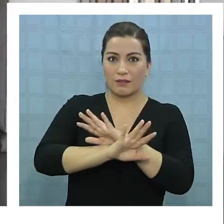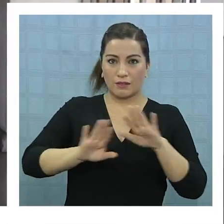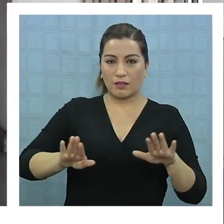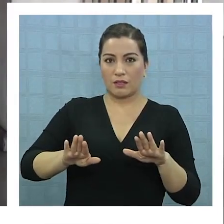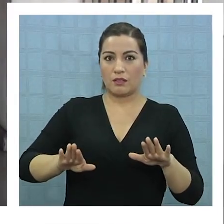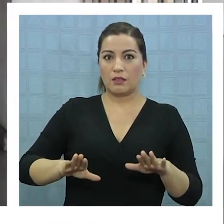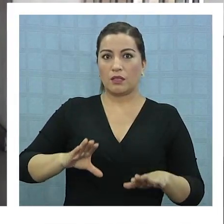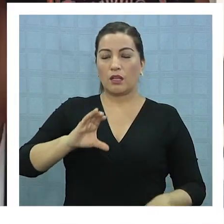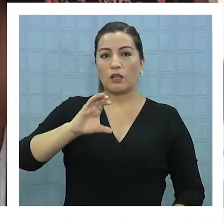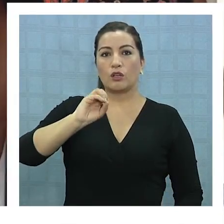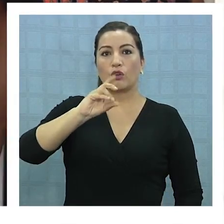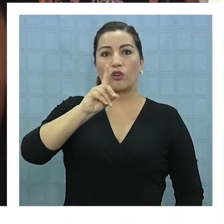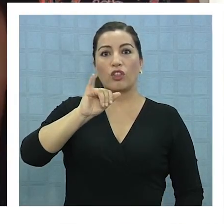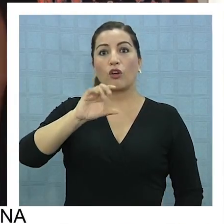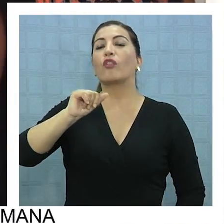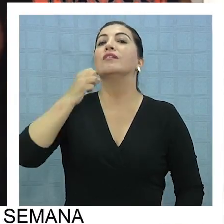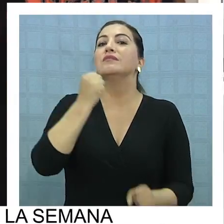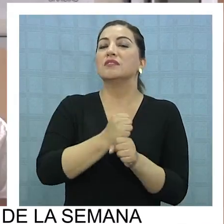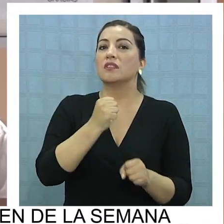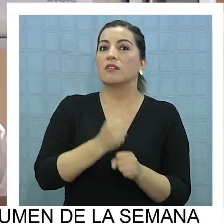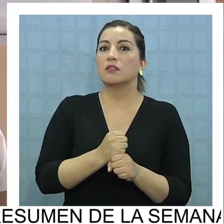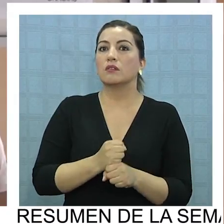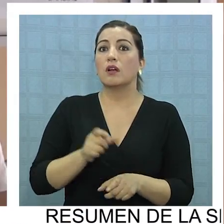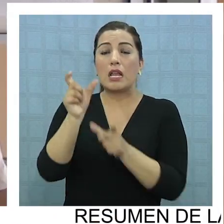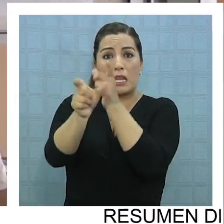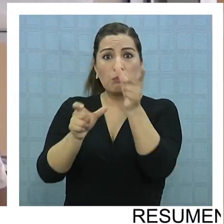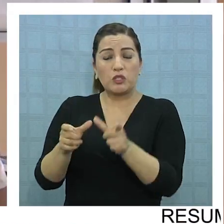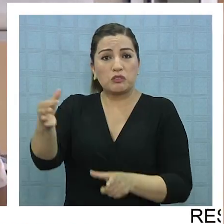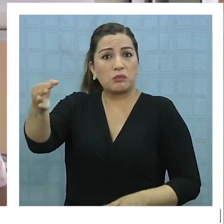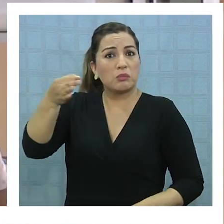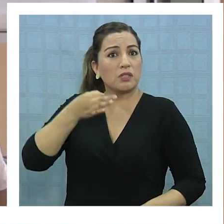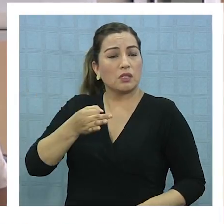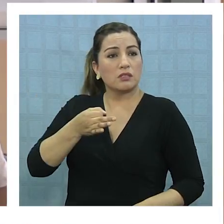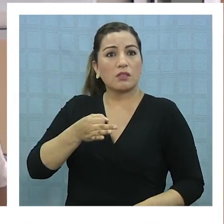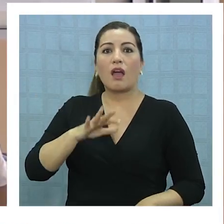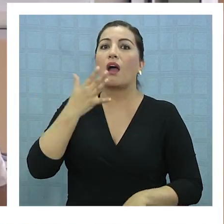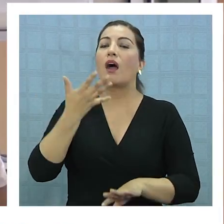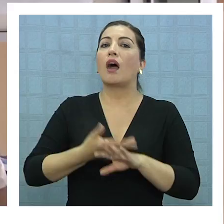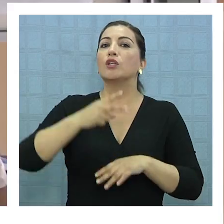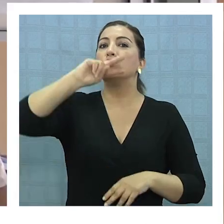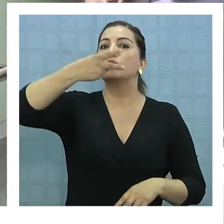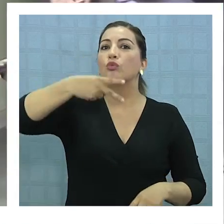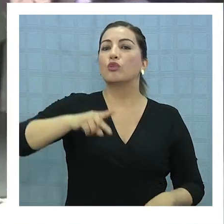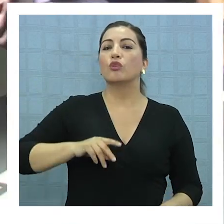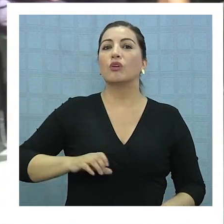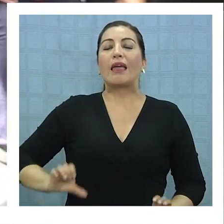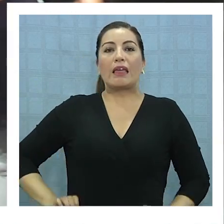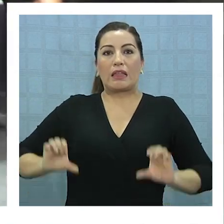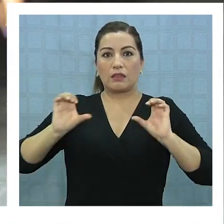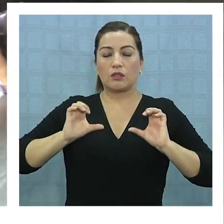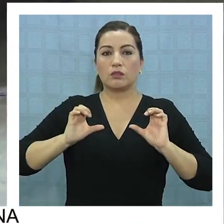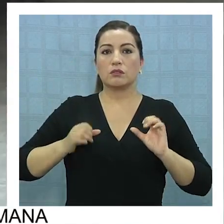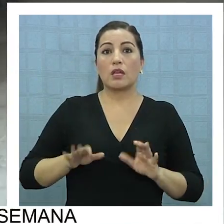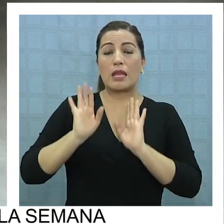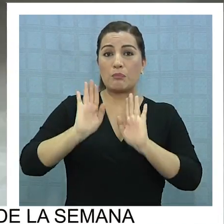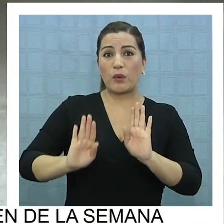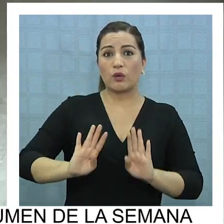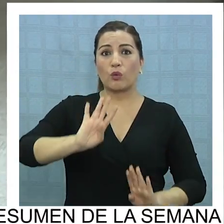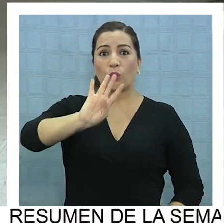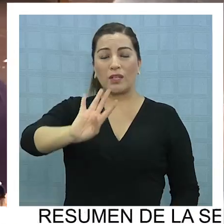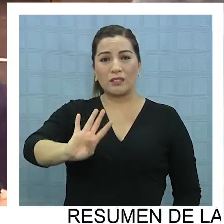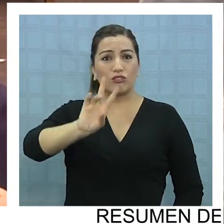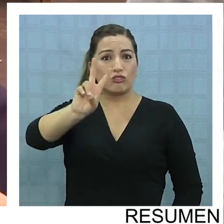Trabajo. Los trabajadores aducen que se mantienen turnos éticos. El paro es por 48 horas, a contar de mañana